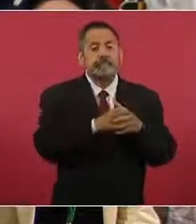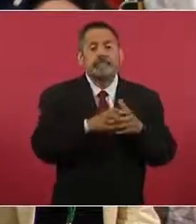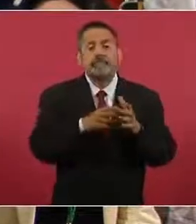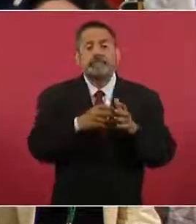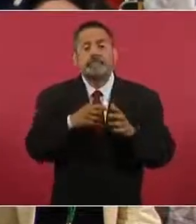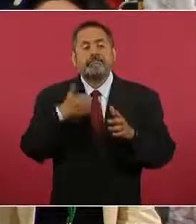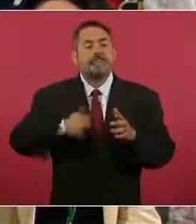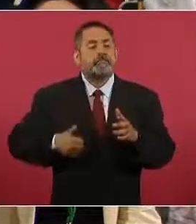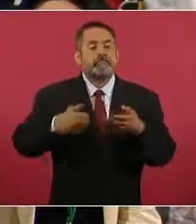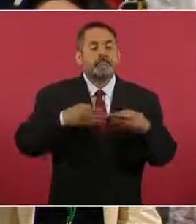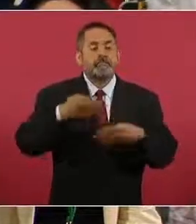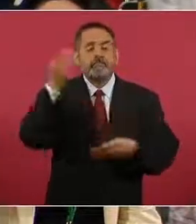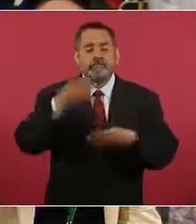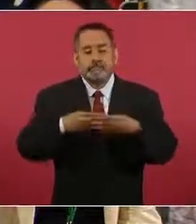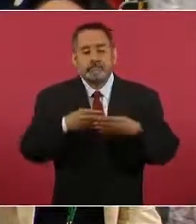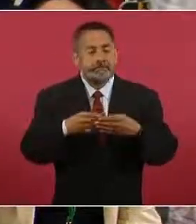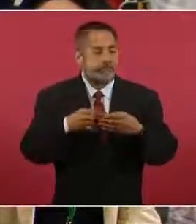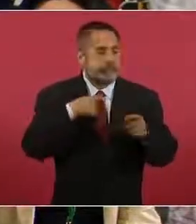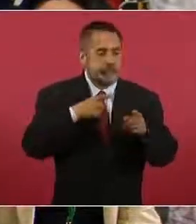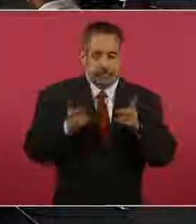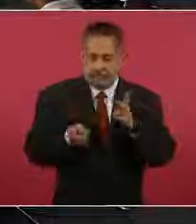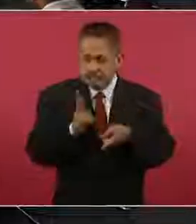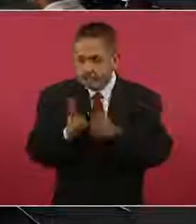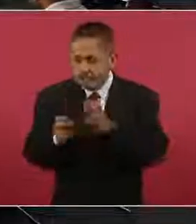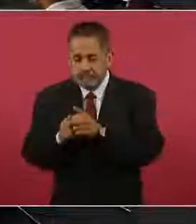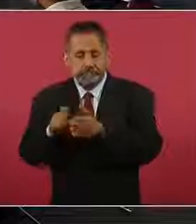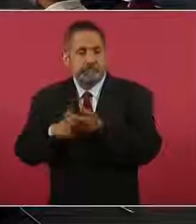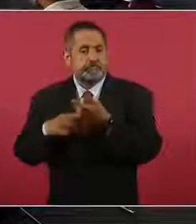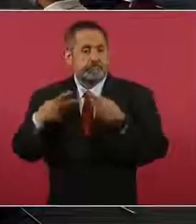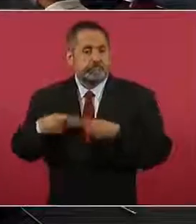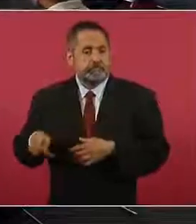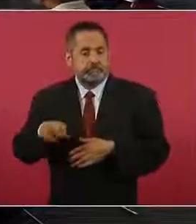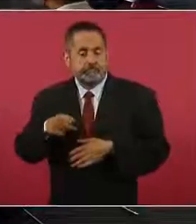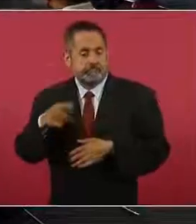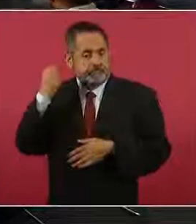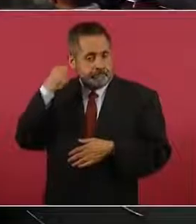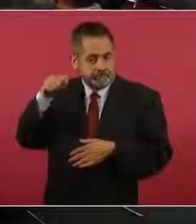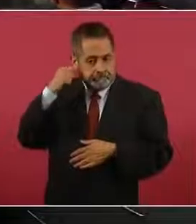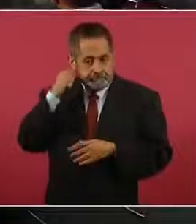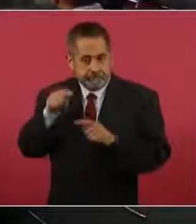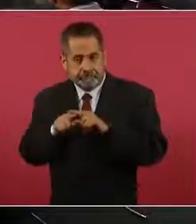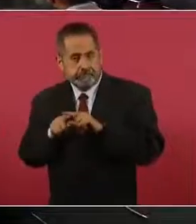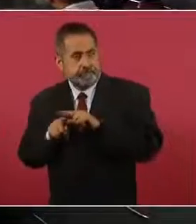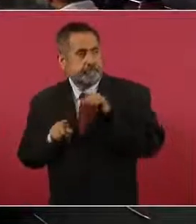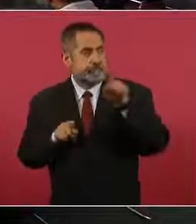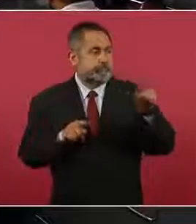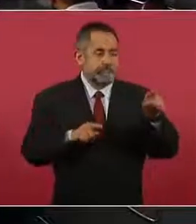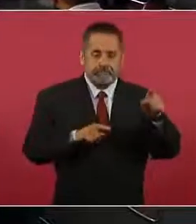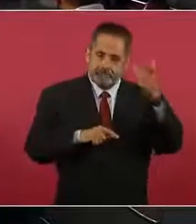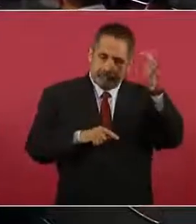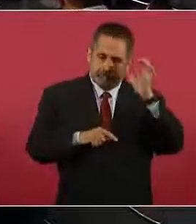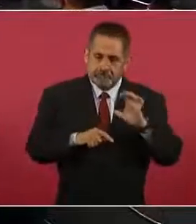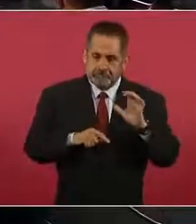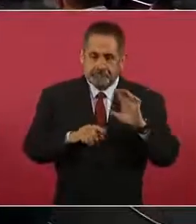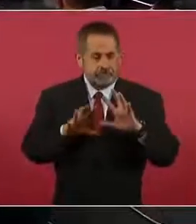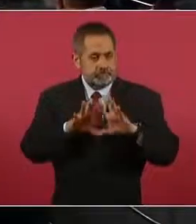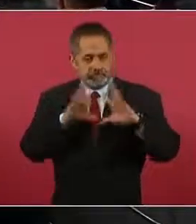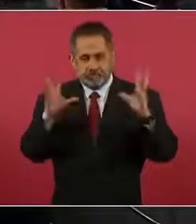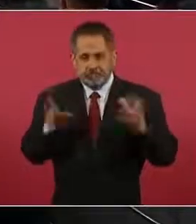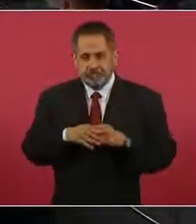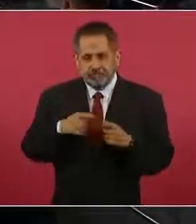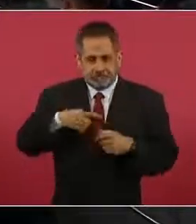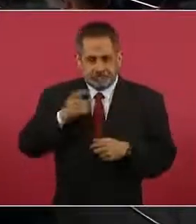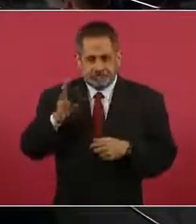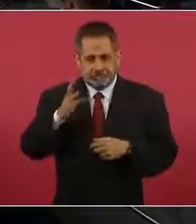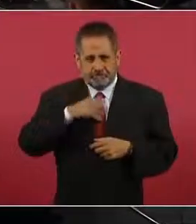cobro. Porque yo he entrevistado gente desde Tabasco hasta Culiacán, por ejemplo, hasta el norte del país. O sea, de